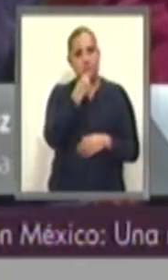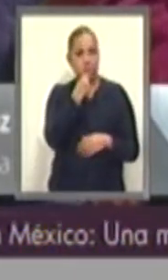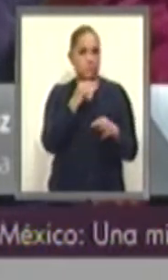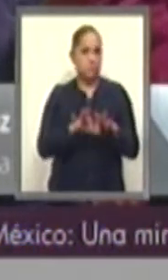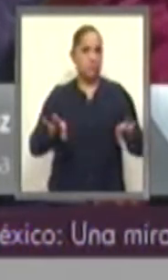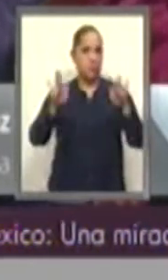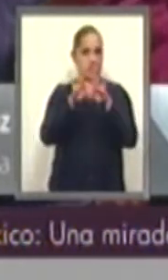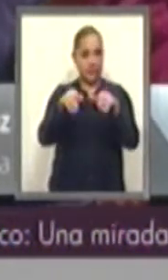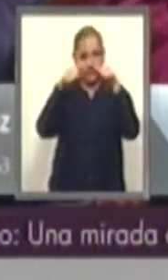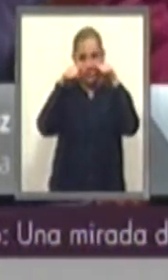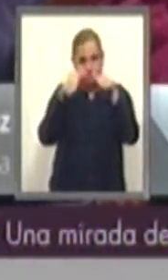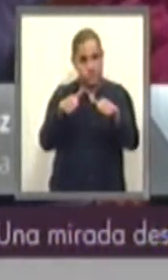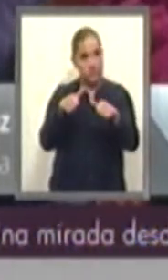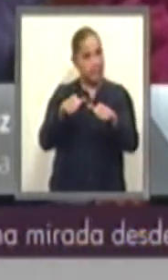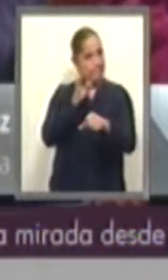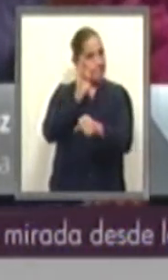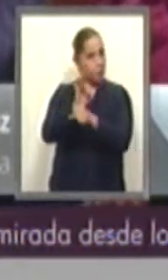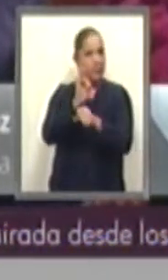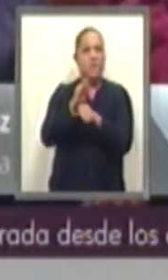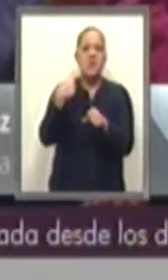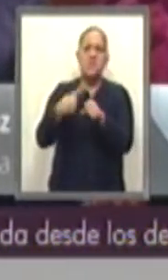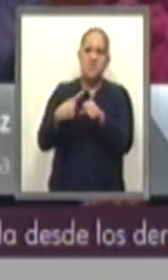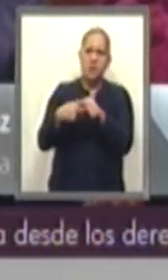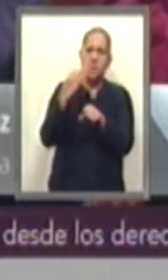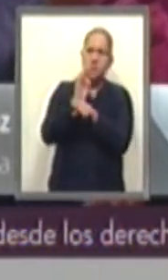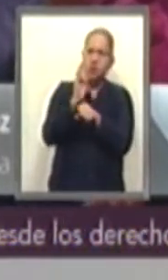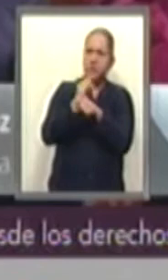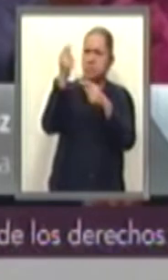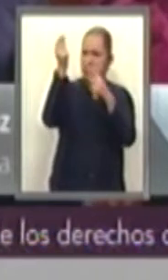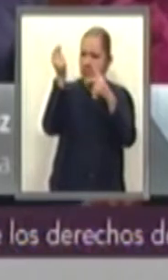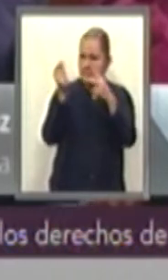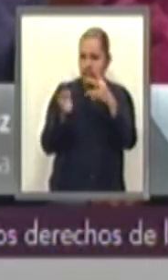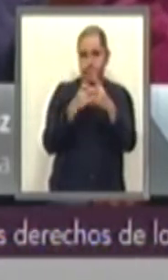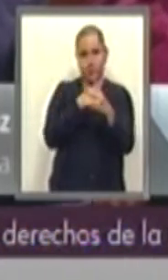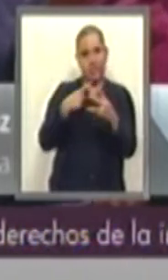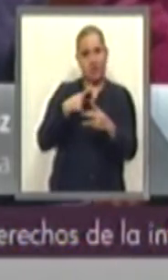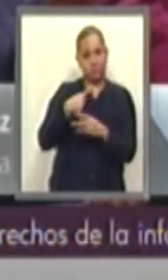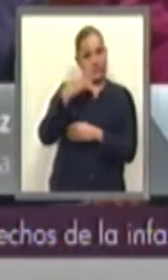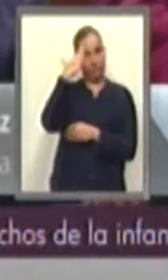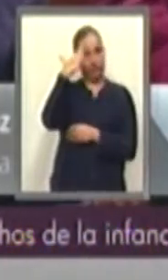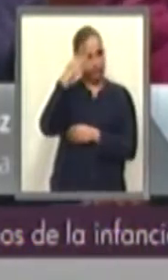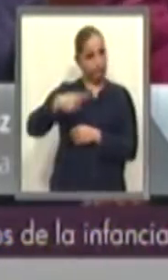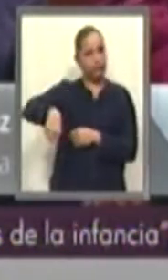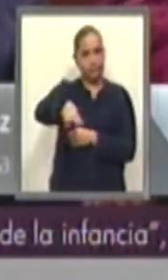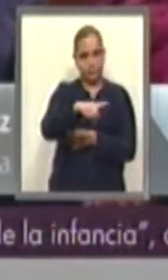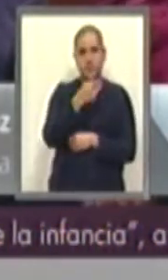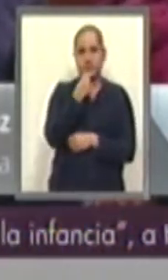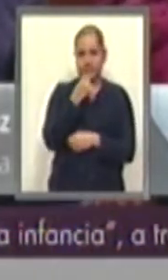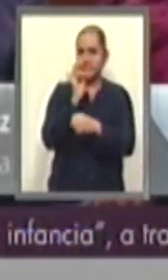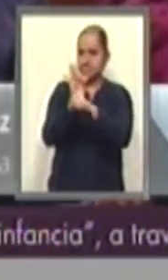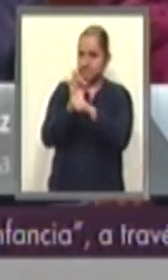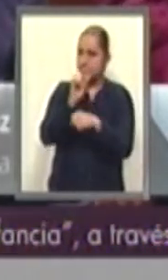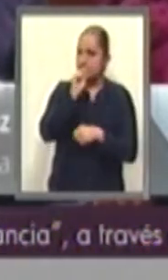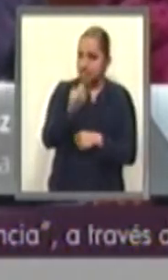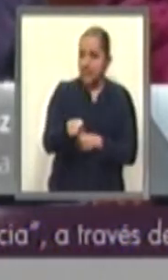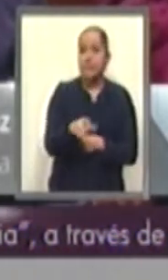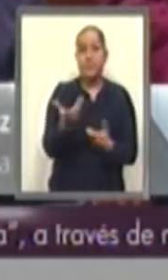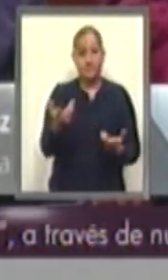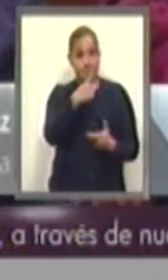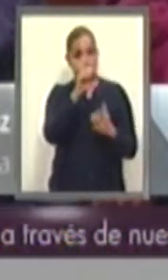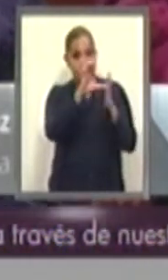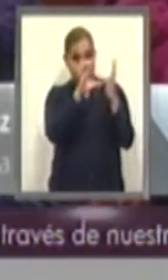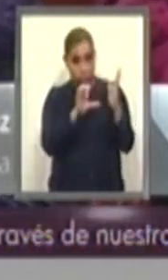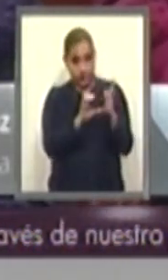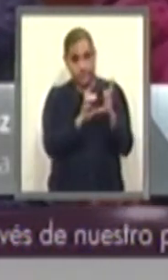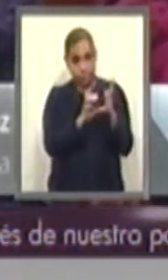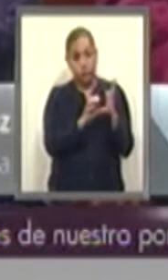rectores de protección de los derechos fundamentales de este sector. En congruencia con el texto constitucional, en